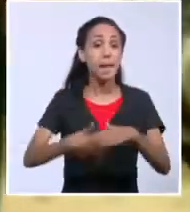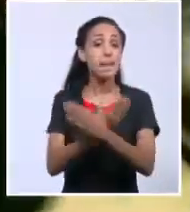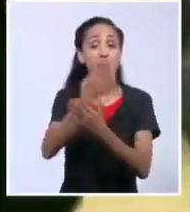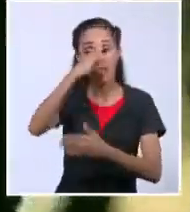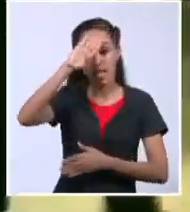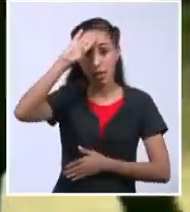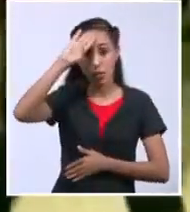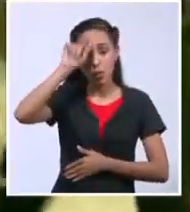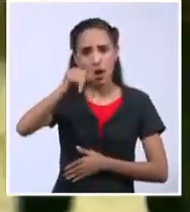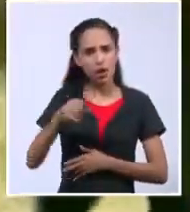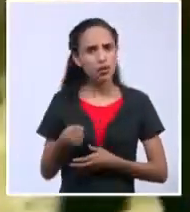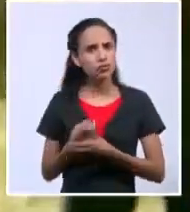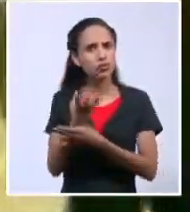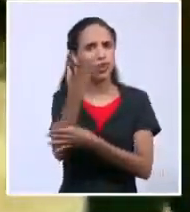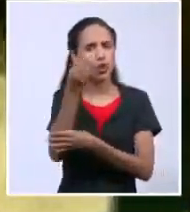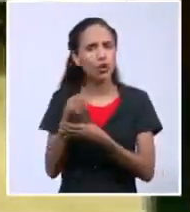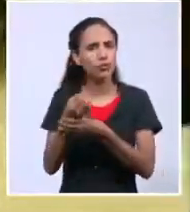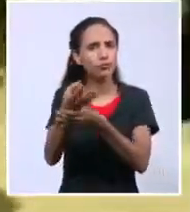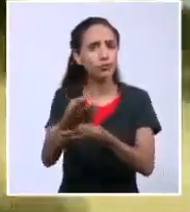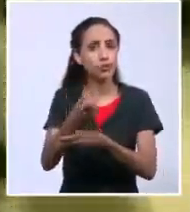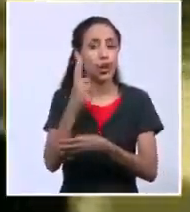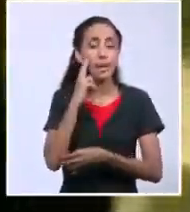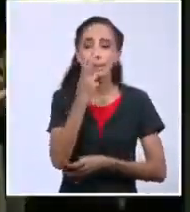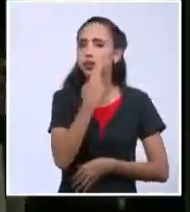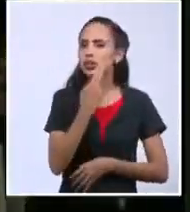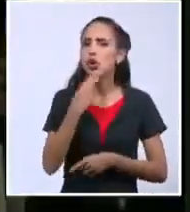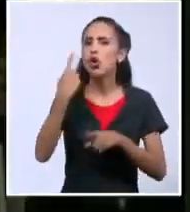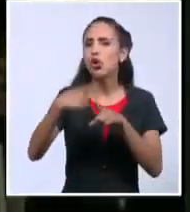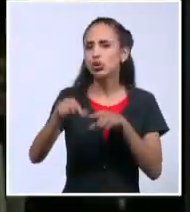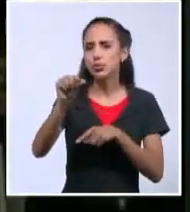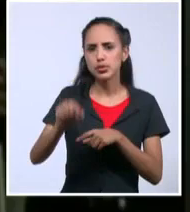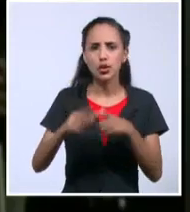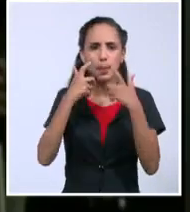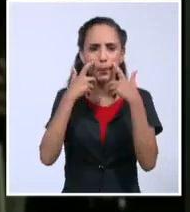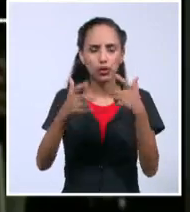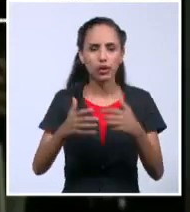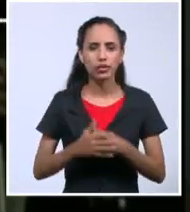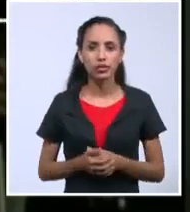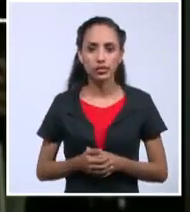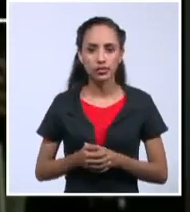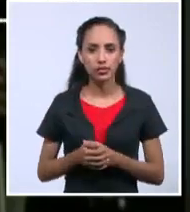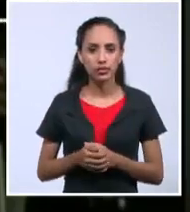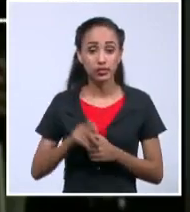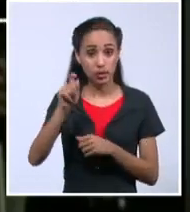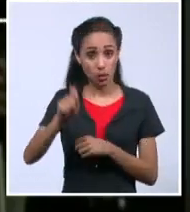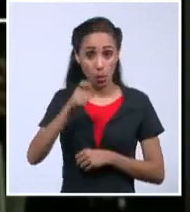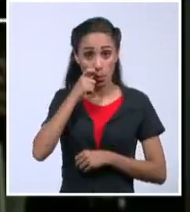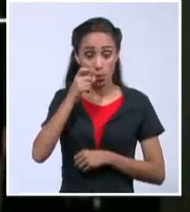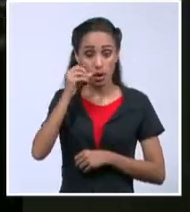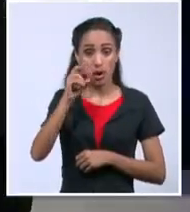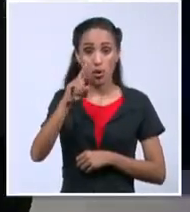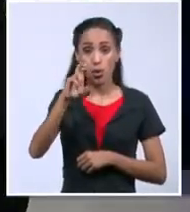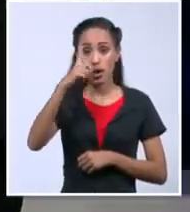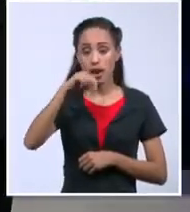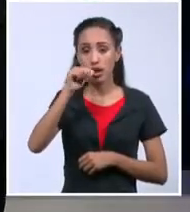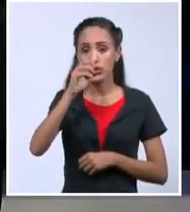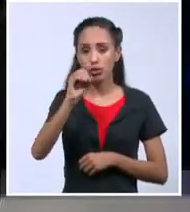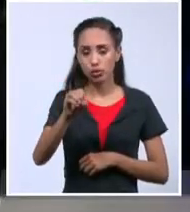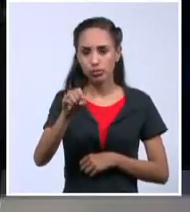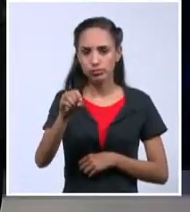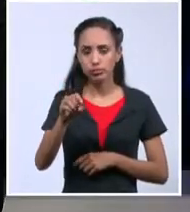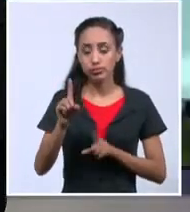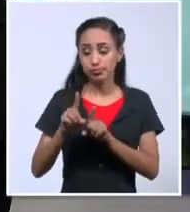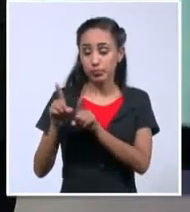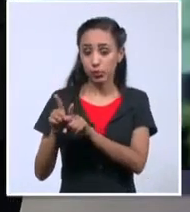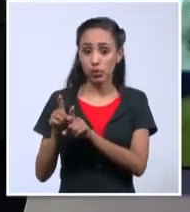flores a Martí. Entre otros célebres personajes, Orlando, ahí lo ven, iba acompañado por Félix Rodríguez,